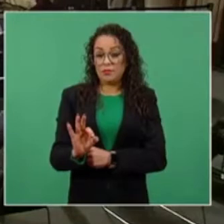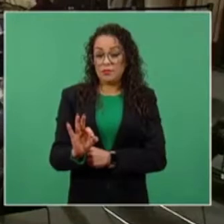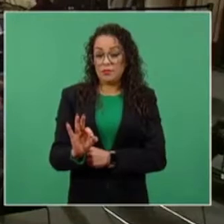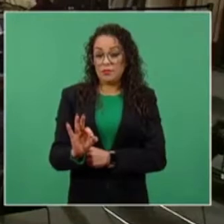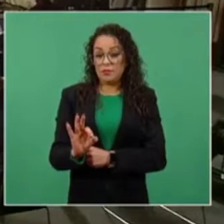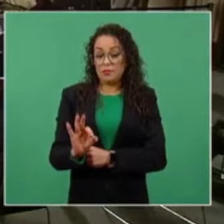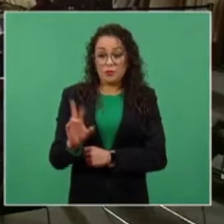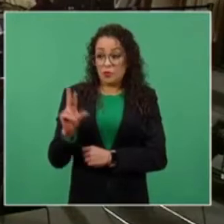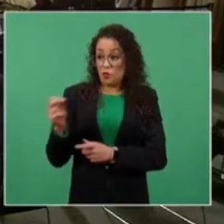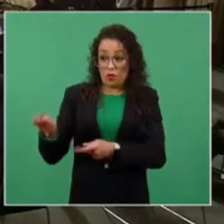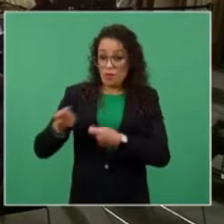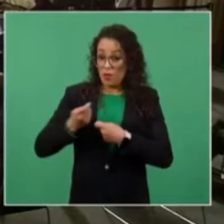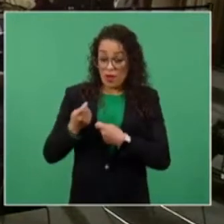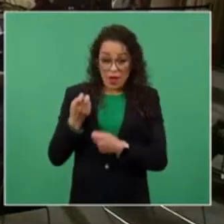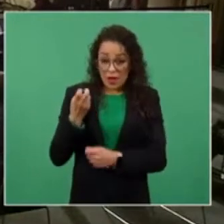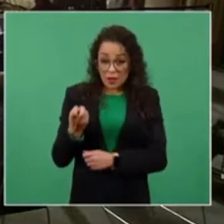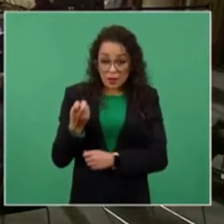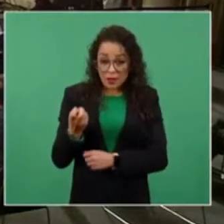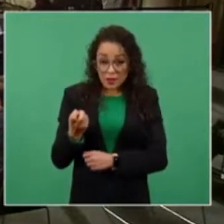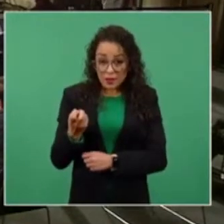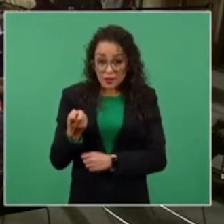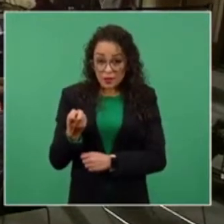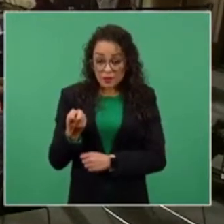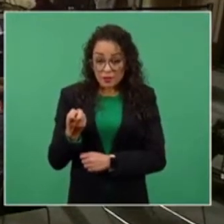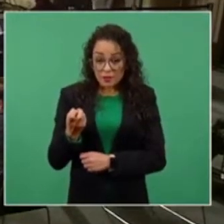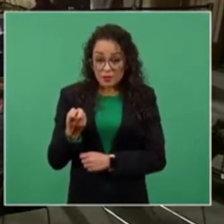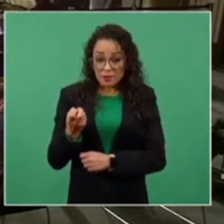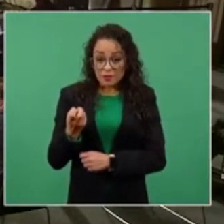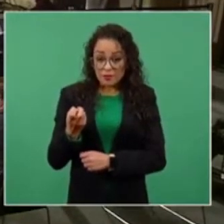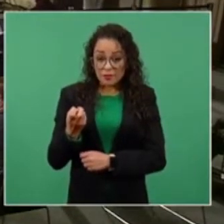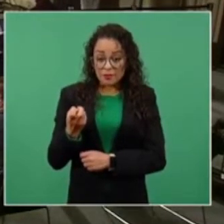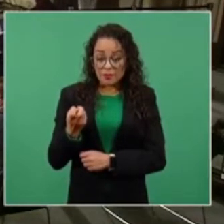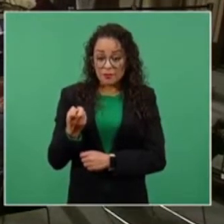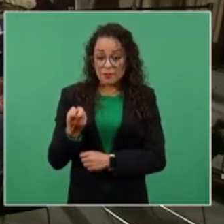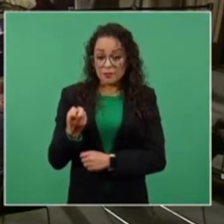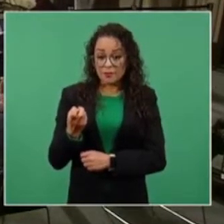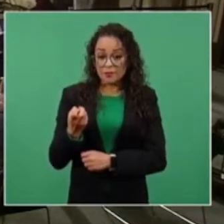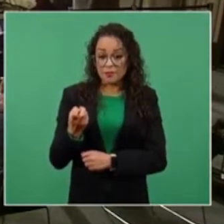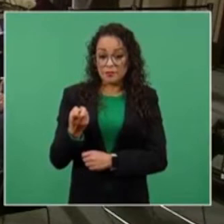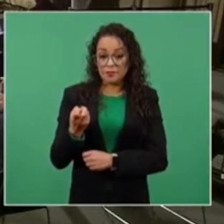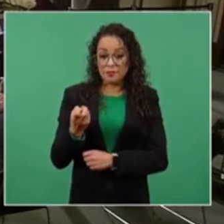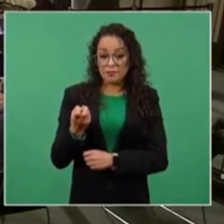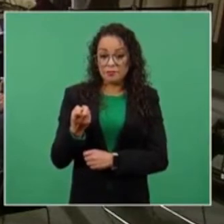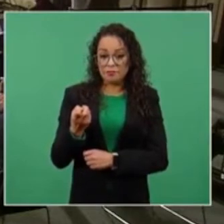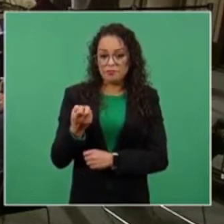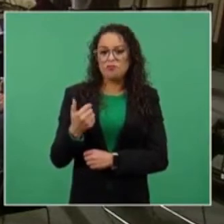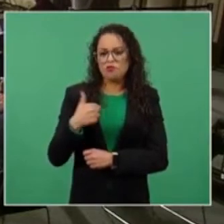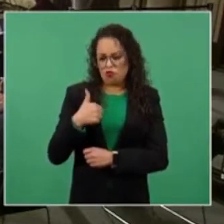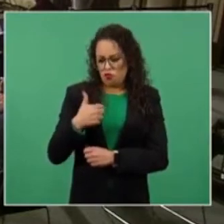Si no me vas a dar eso, yo hago la obra,